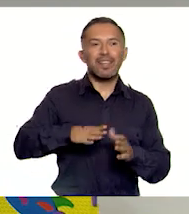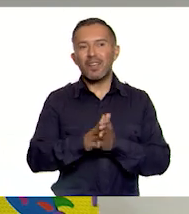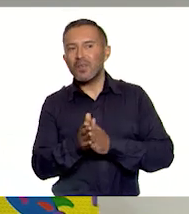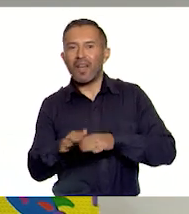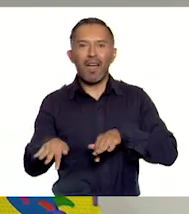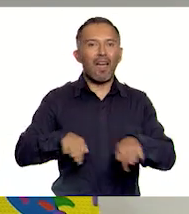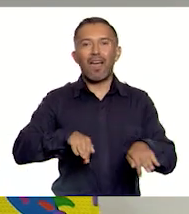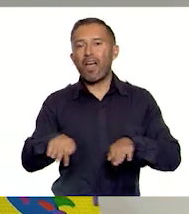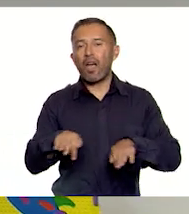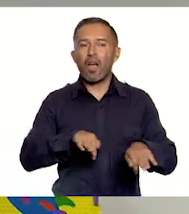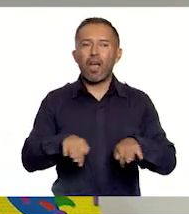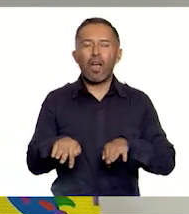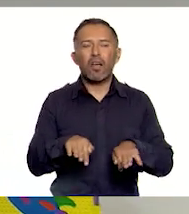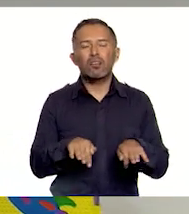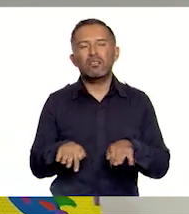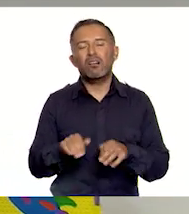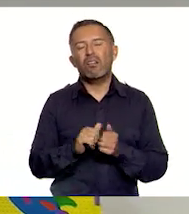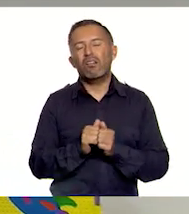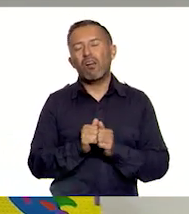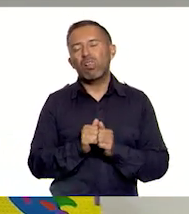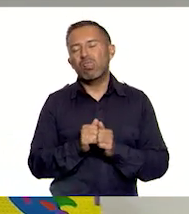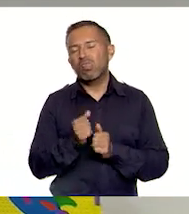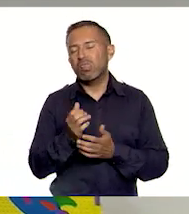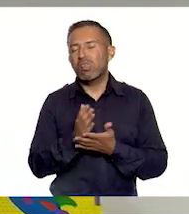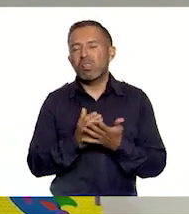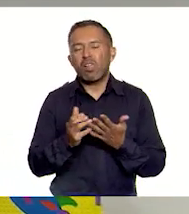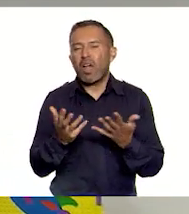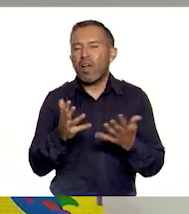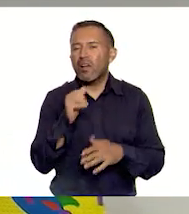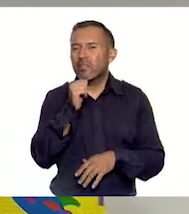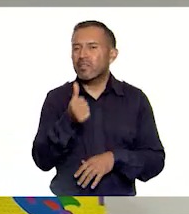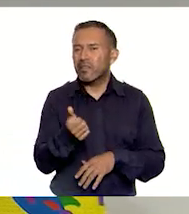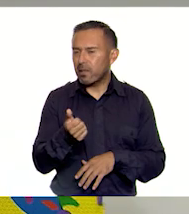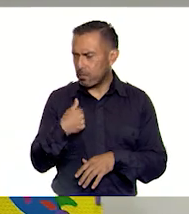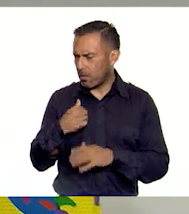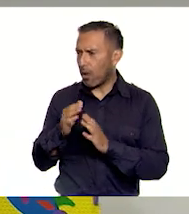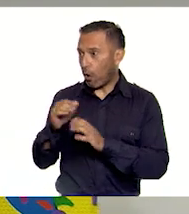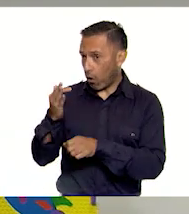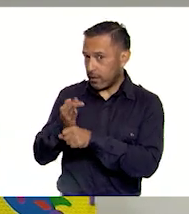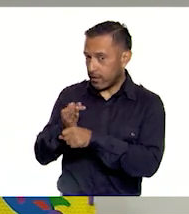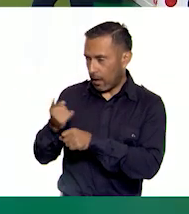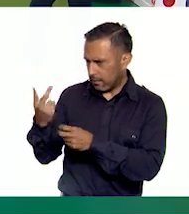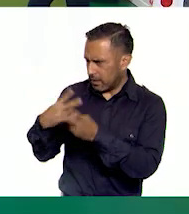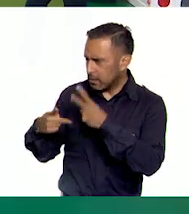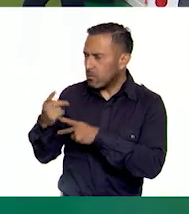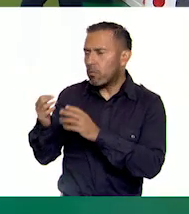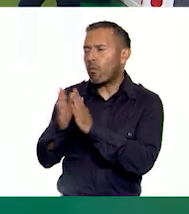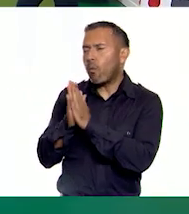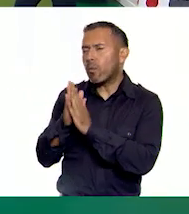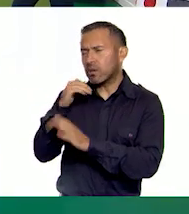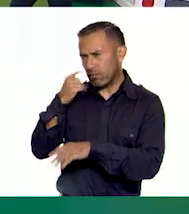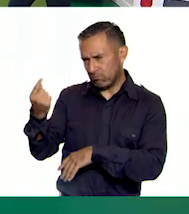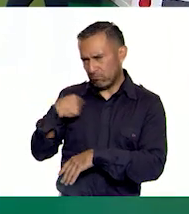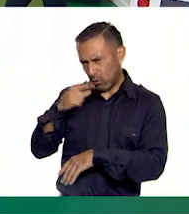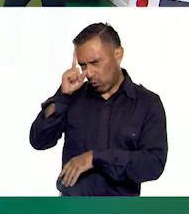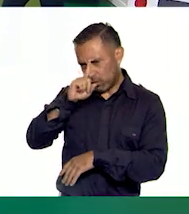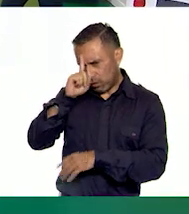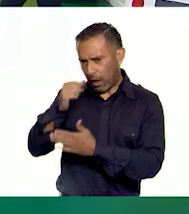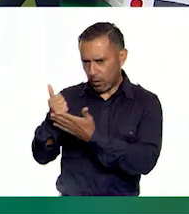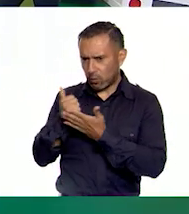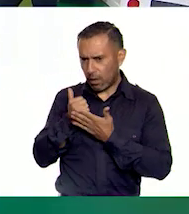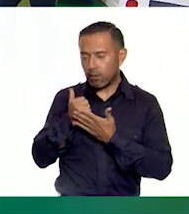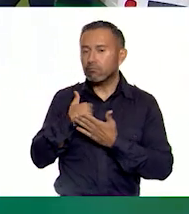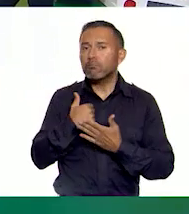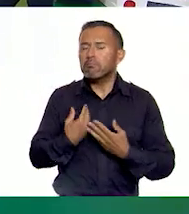Y a la mera hora no las hago. Entonces, me gustaría que, bueno, que estás aquí porque me gustaría ver si tú me puedes ayudar a tener un